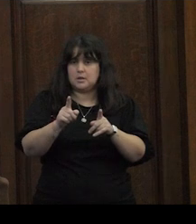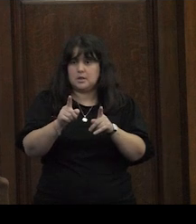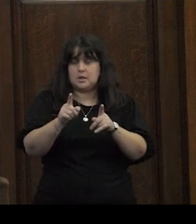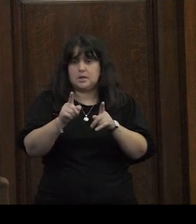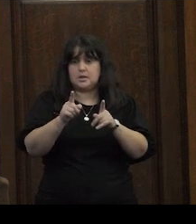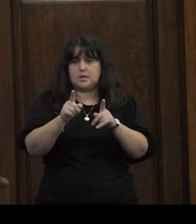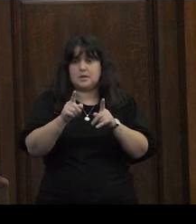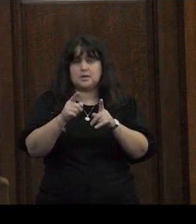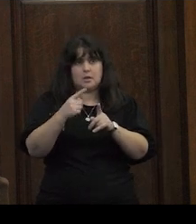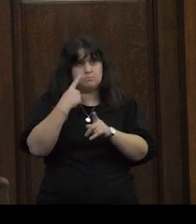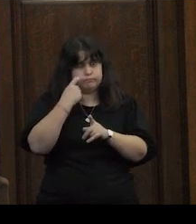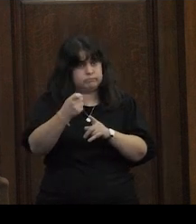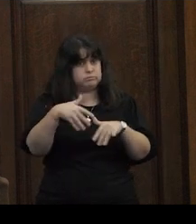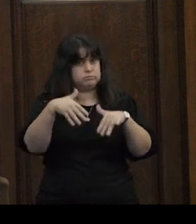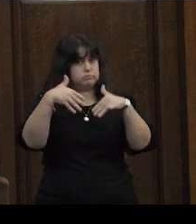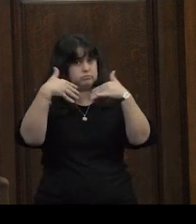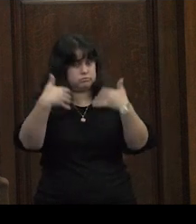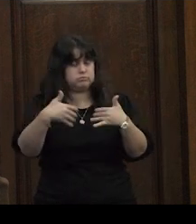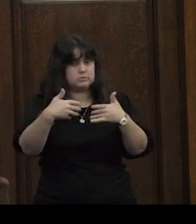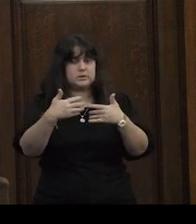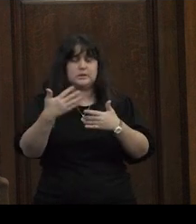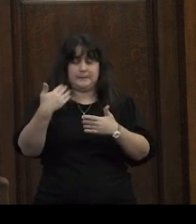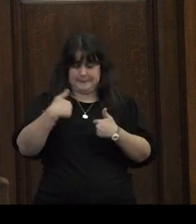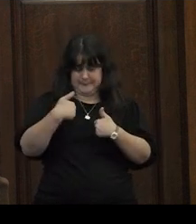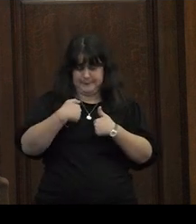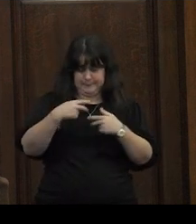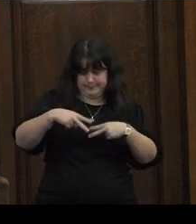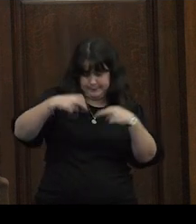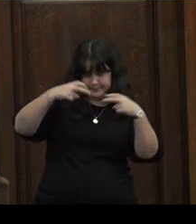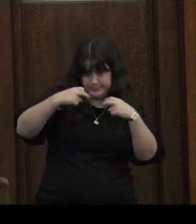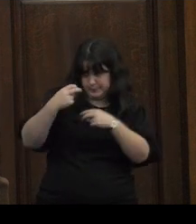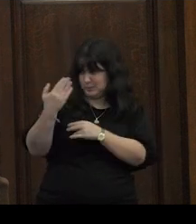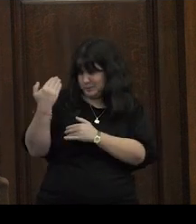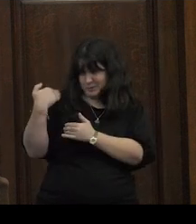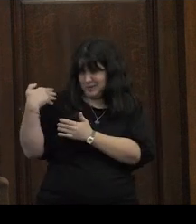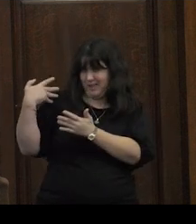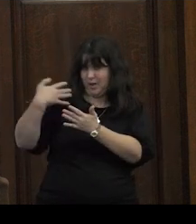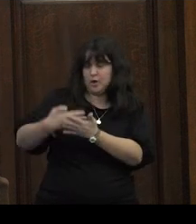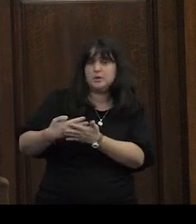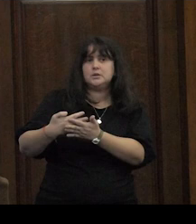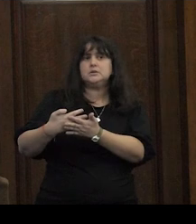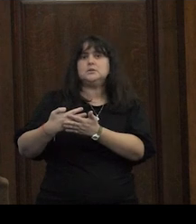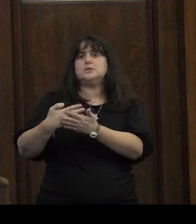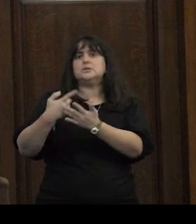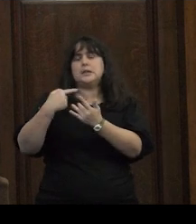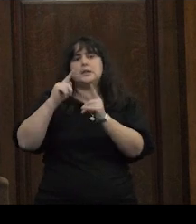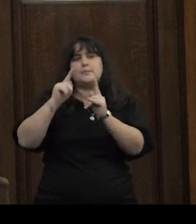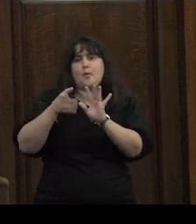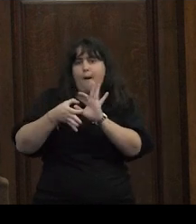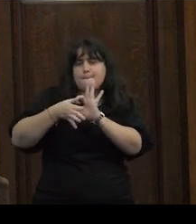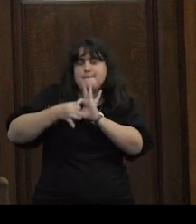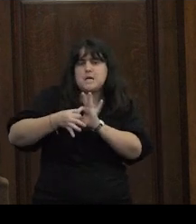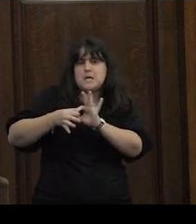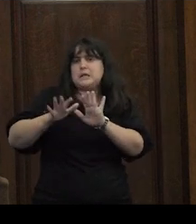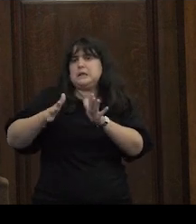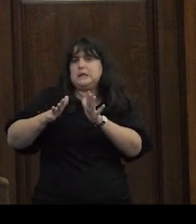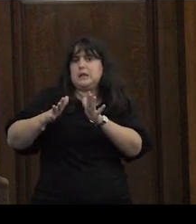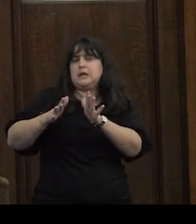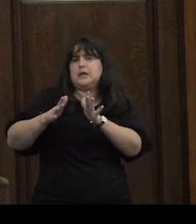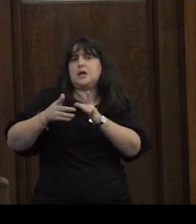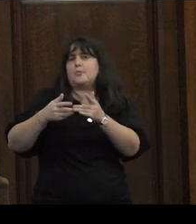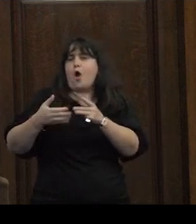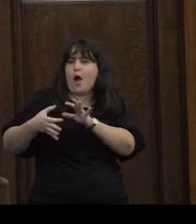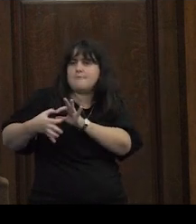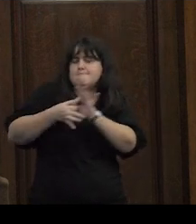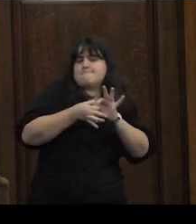ha sido notable en las cosas que vengo viendo este último tiempo como se abrocha sin más una